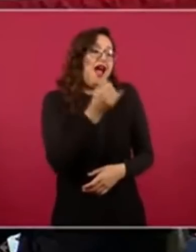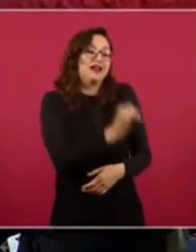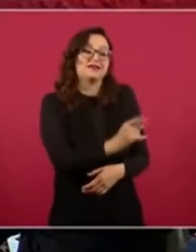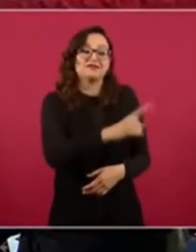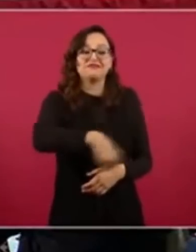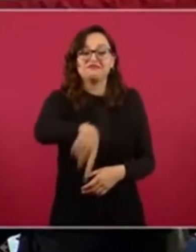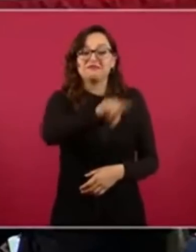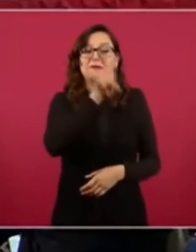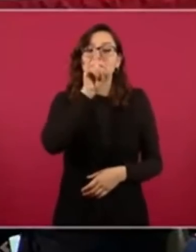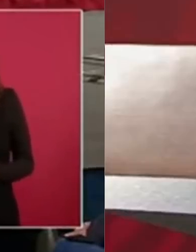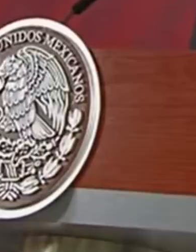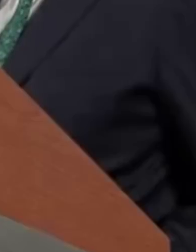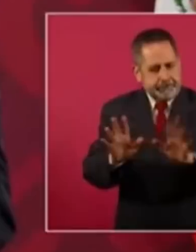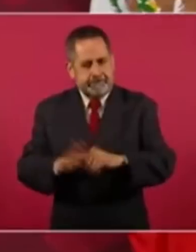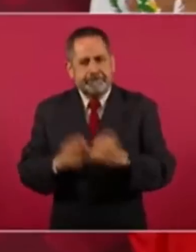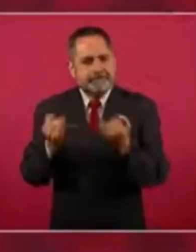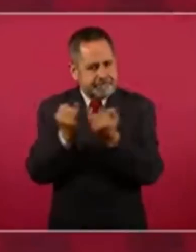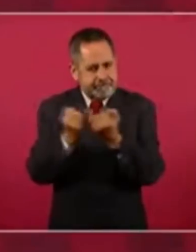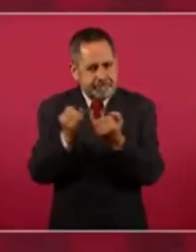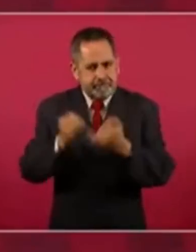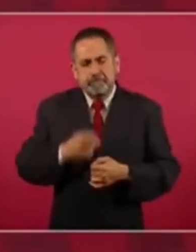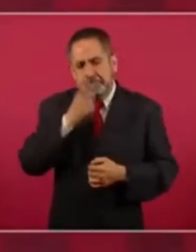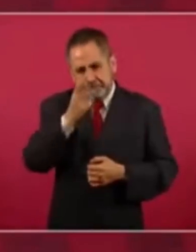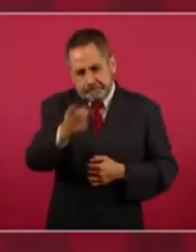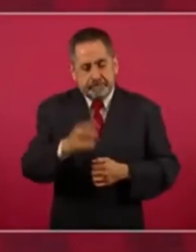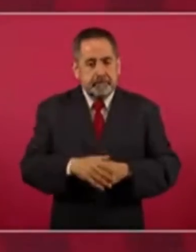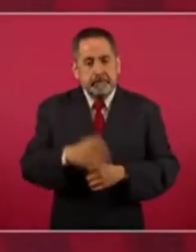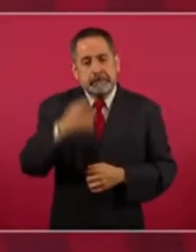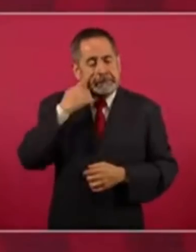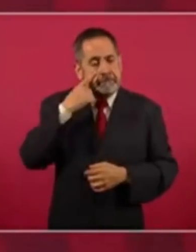juzgue. Fíjense